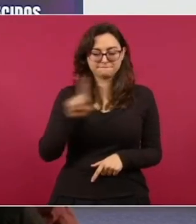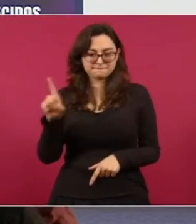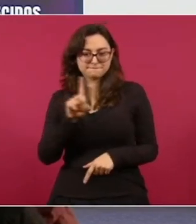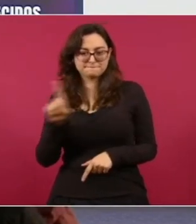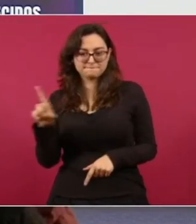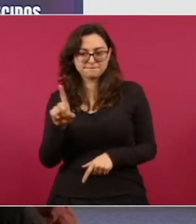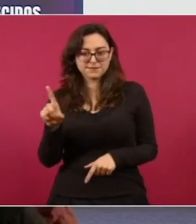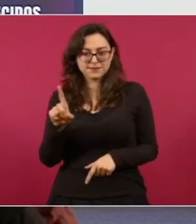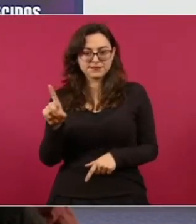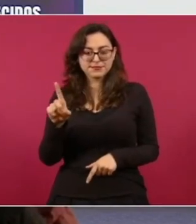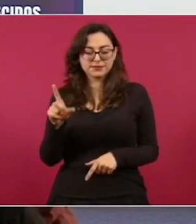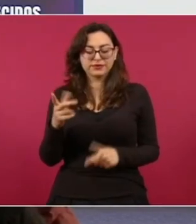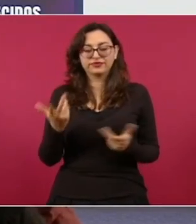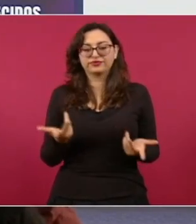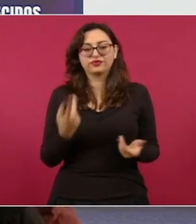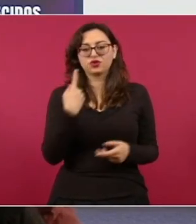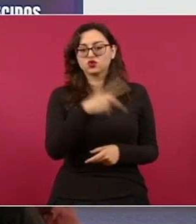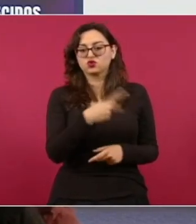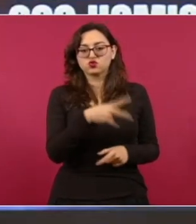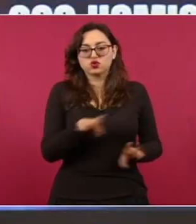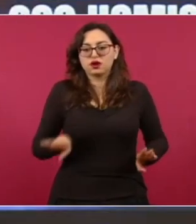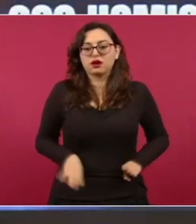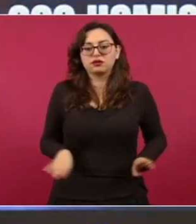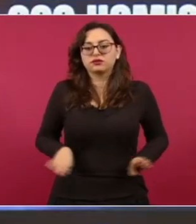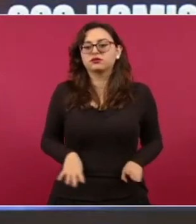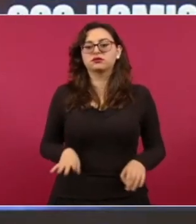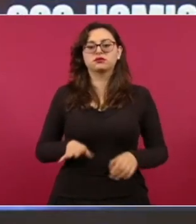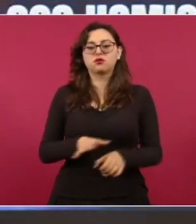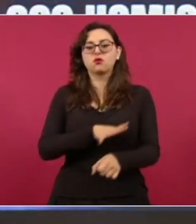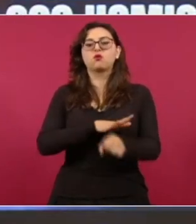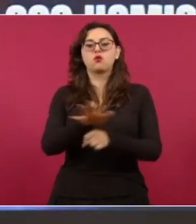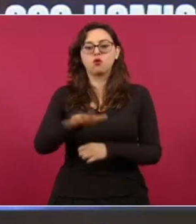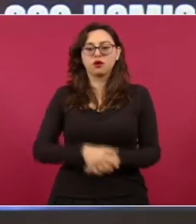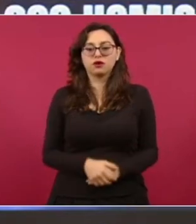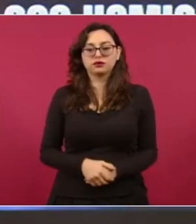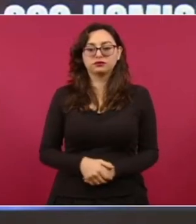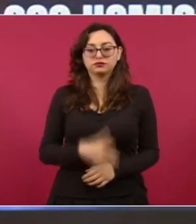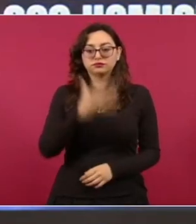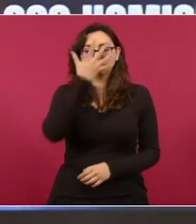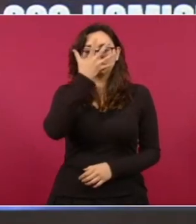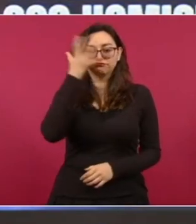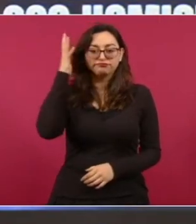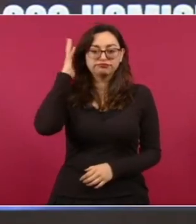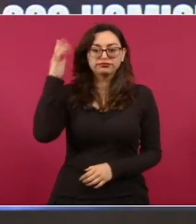de la derecha es la hipocresía,